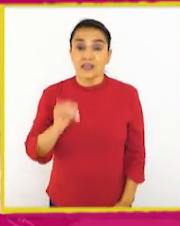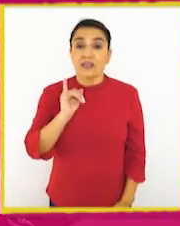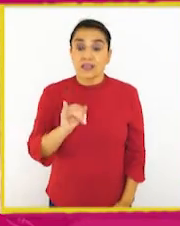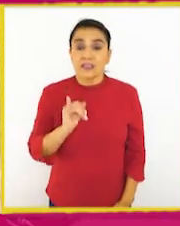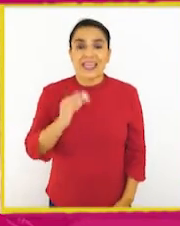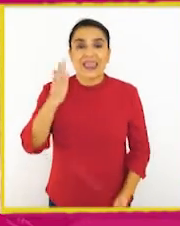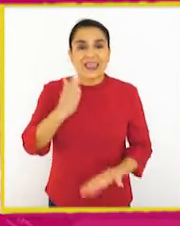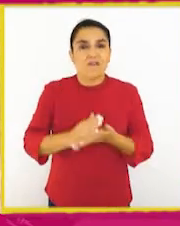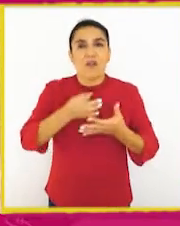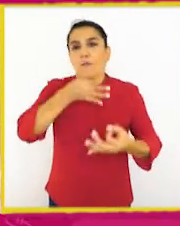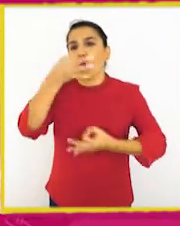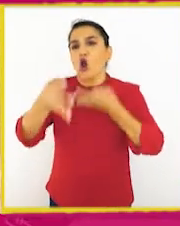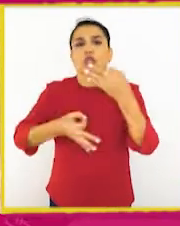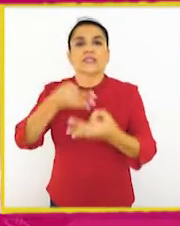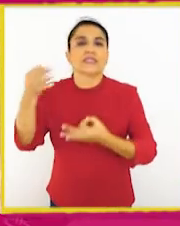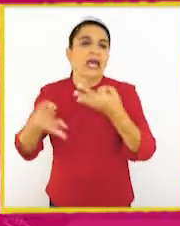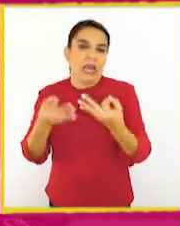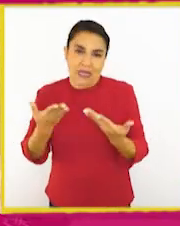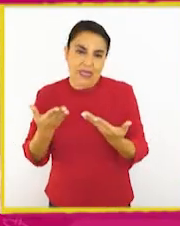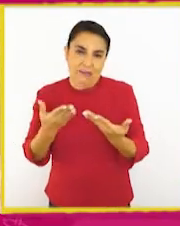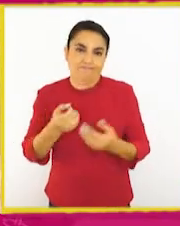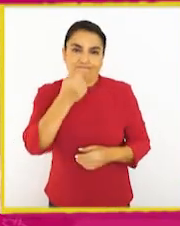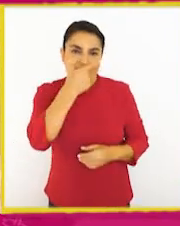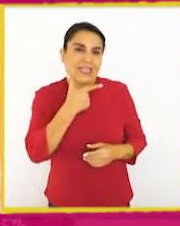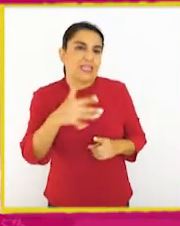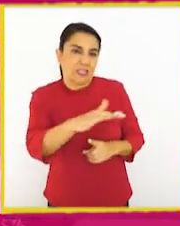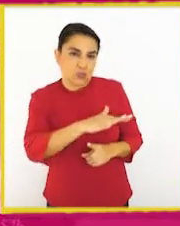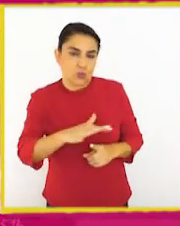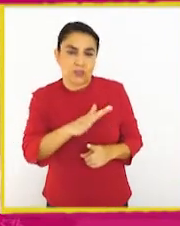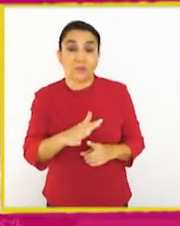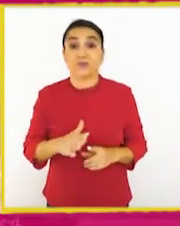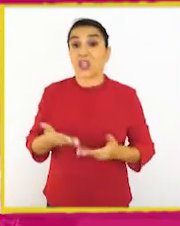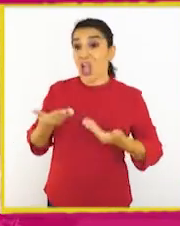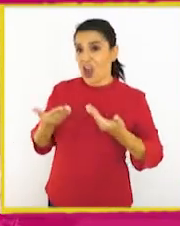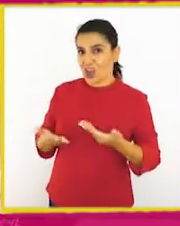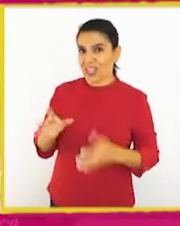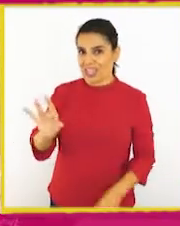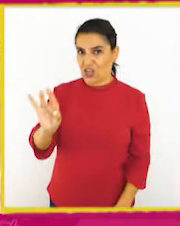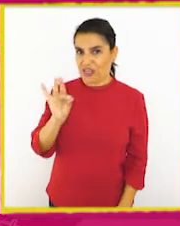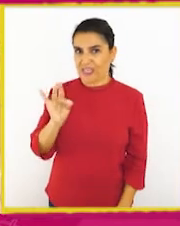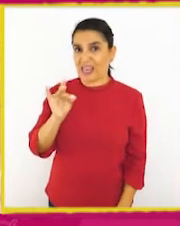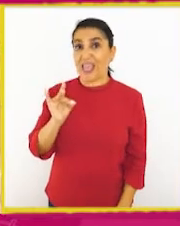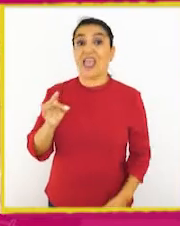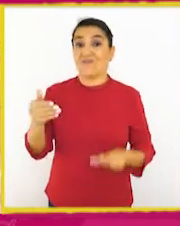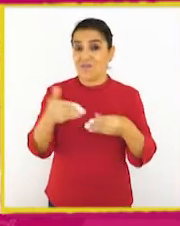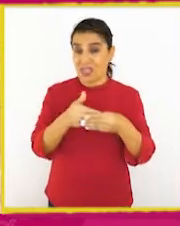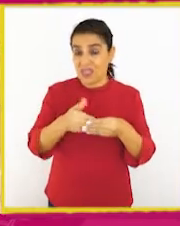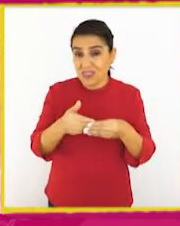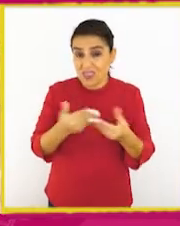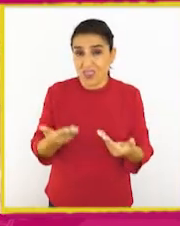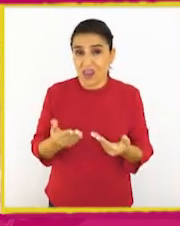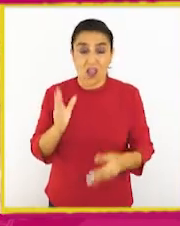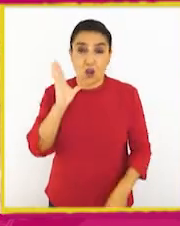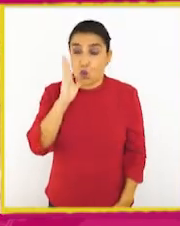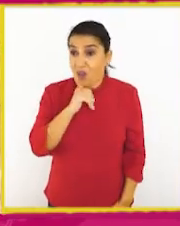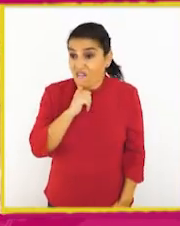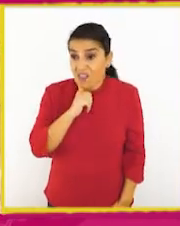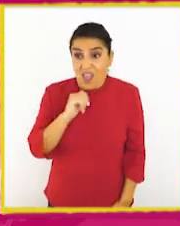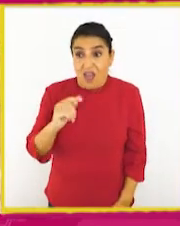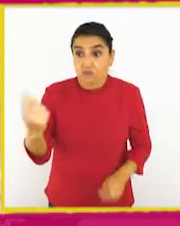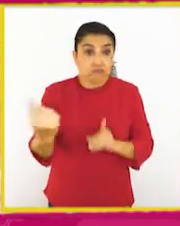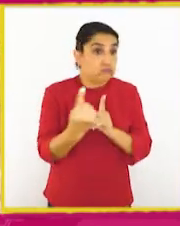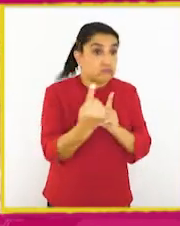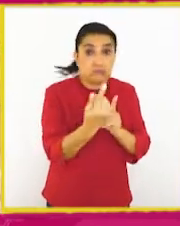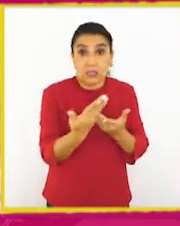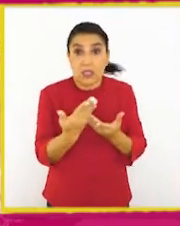Claro, debemos contarle lo que le pasó a Chester. Hoy encontré tu billetera. Como no había nadie cerca,